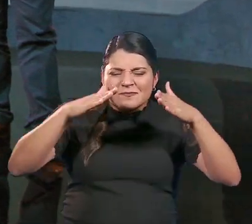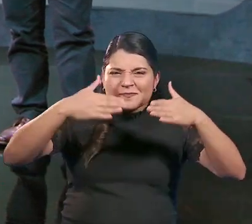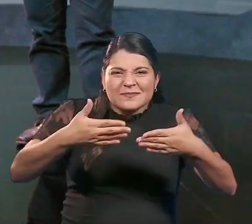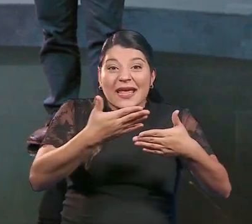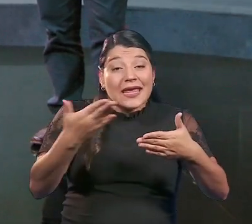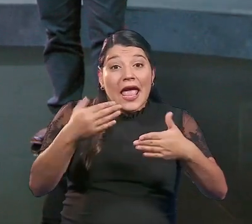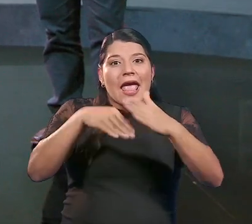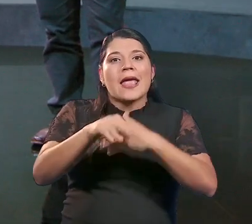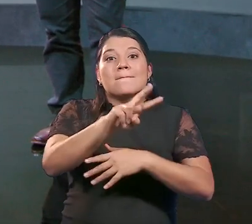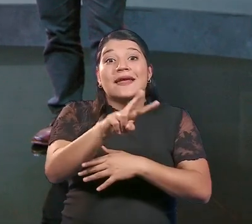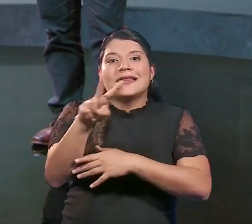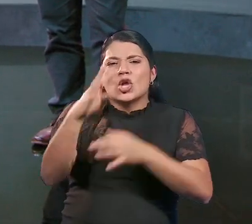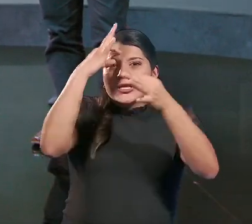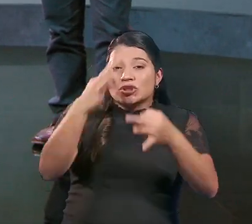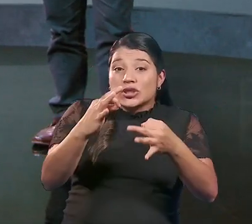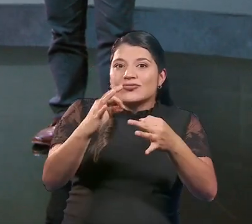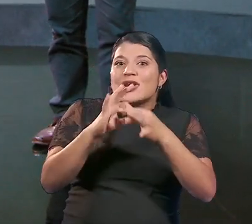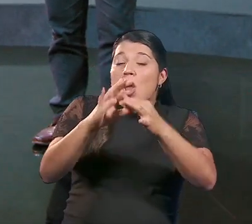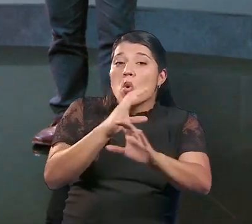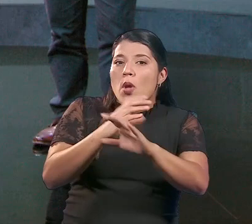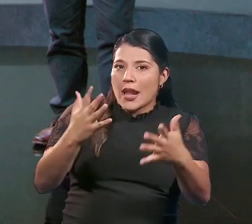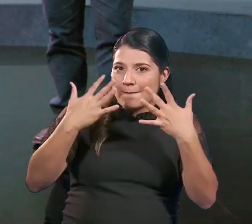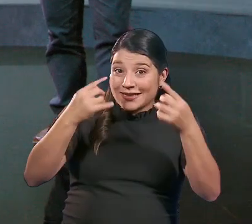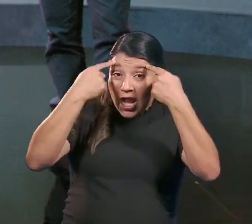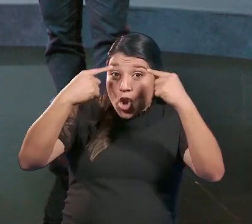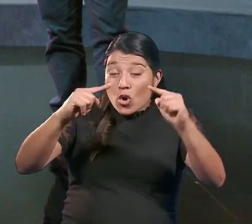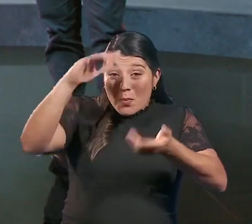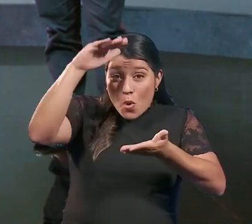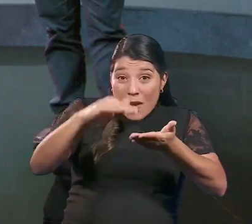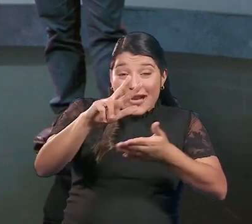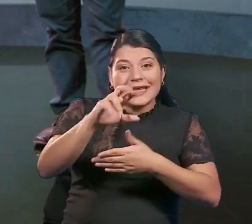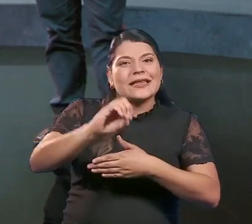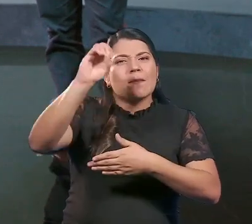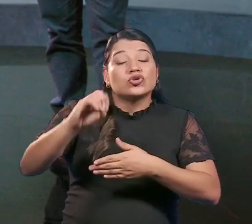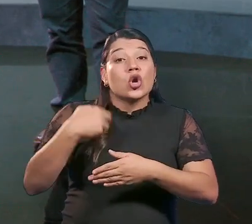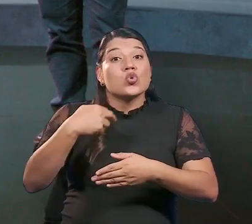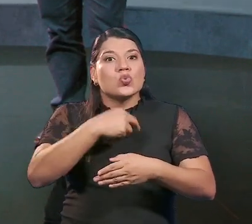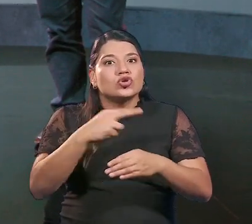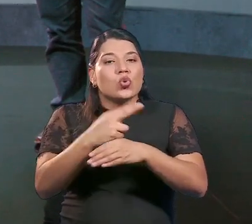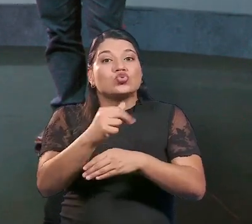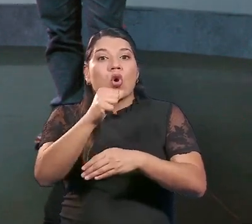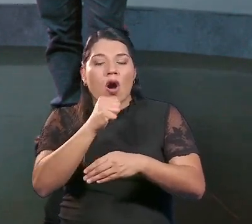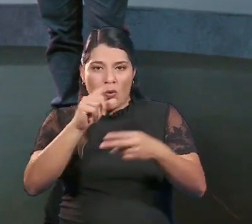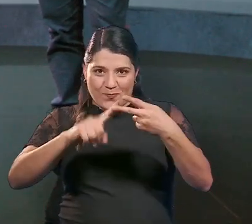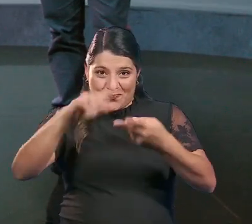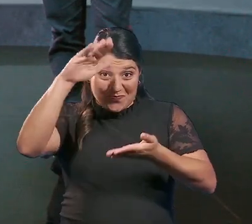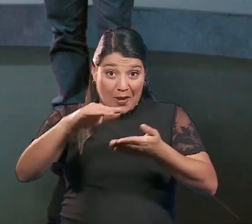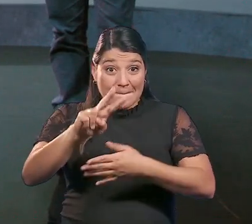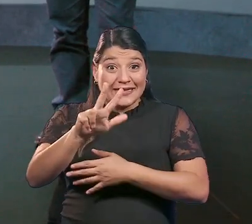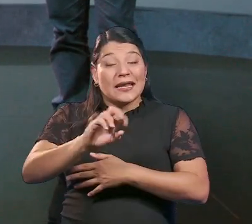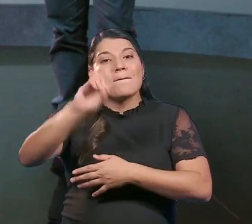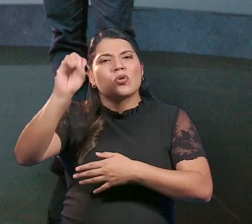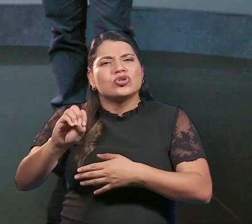en un total de 22 medidas ambientales, logrando reducir en un 30% nuestro consumo de agua, en un